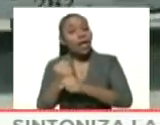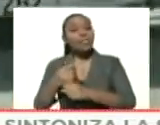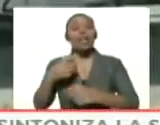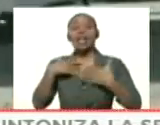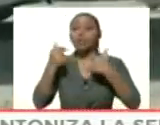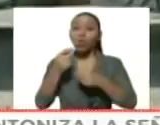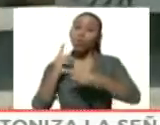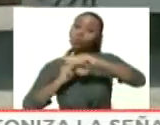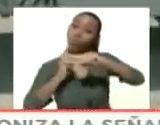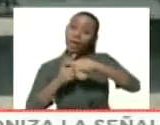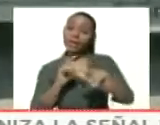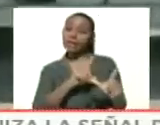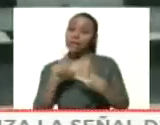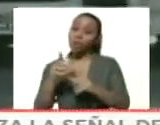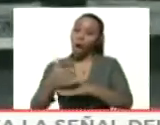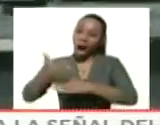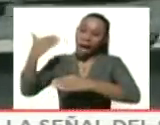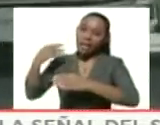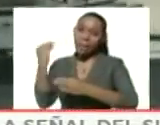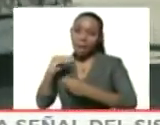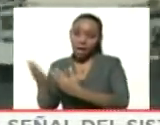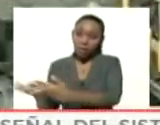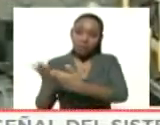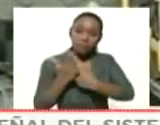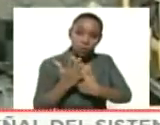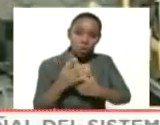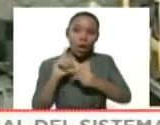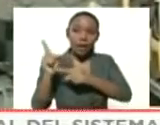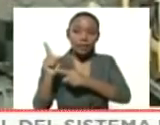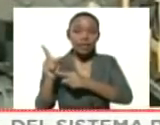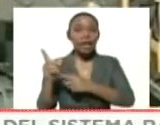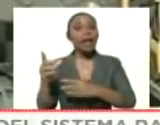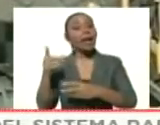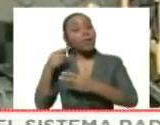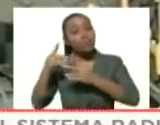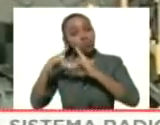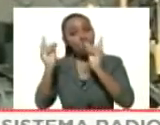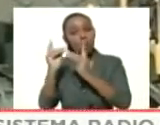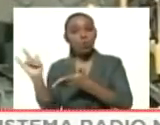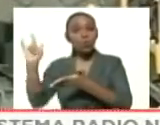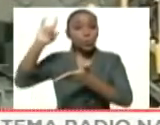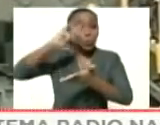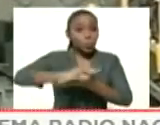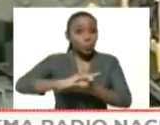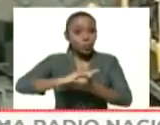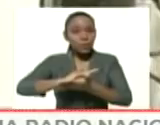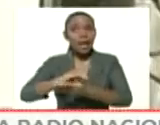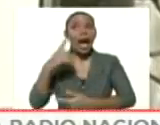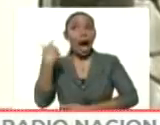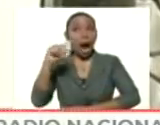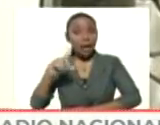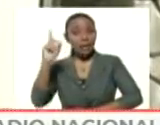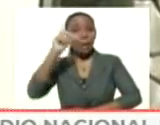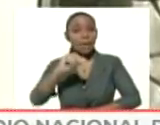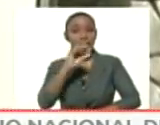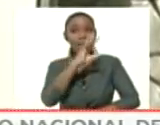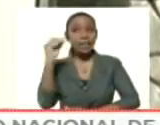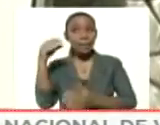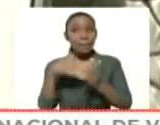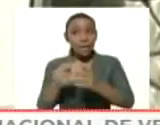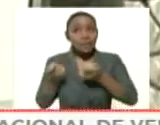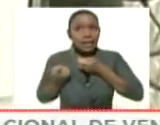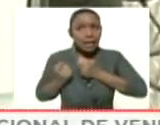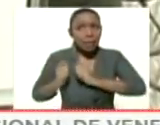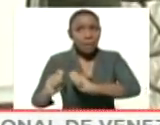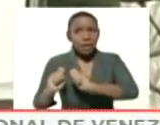a los que ya teníamos y habíamos recibido a través de este puente aéreo. Tenemos también 30 mil tratamientos